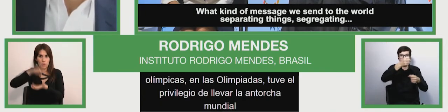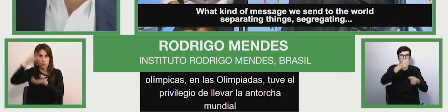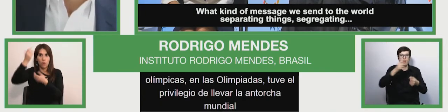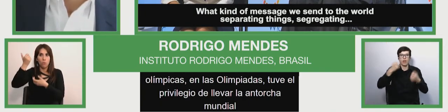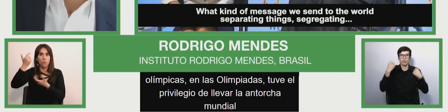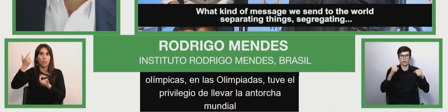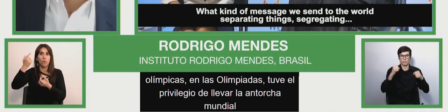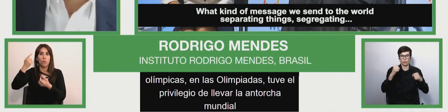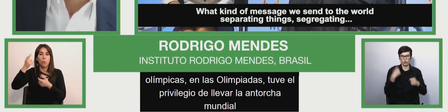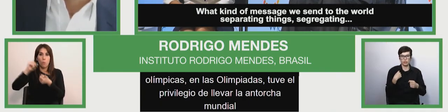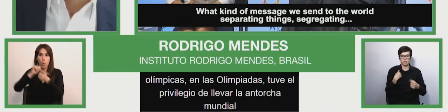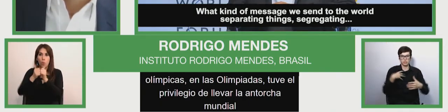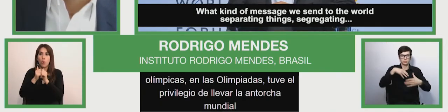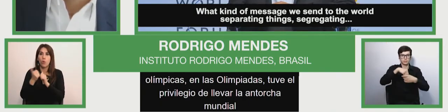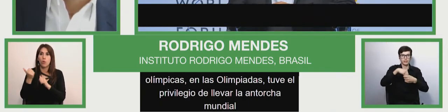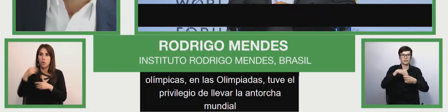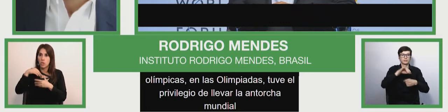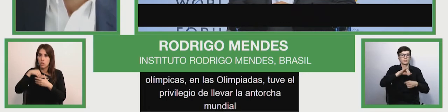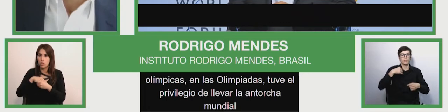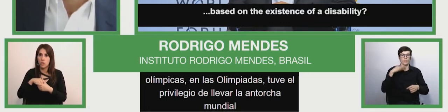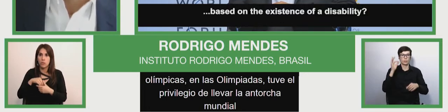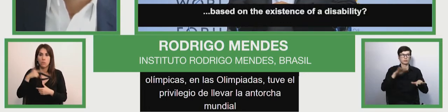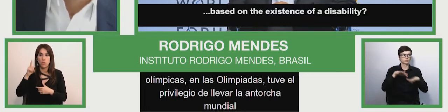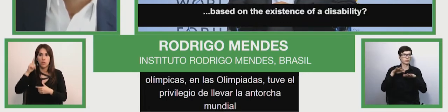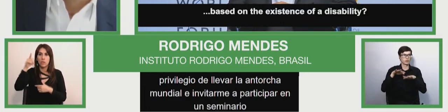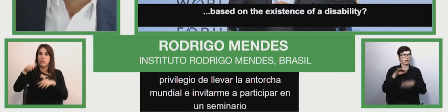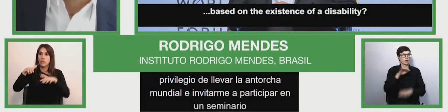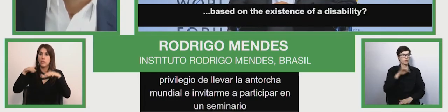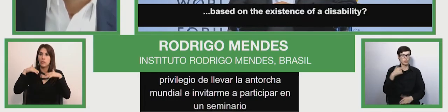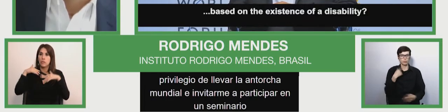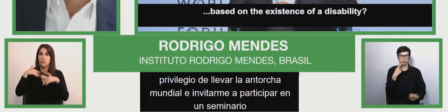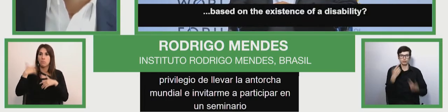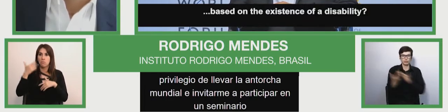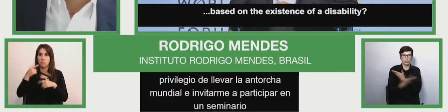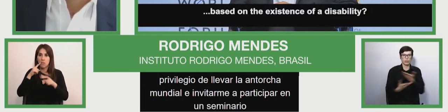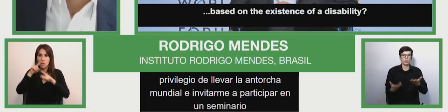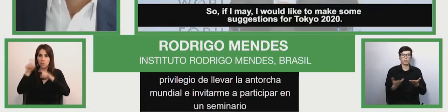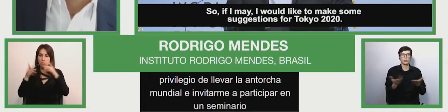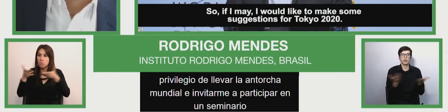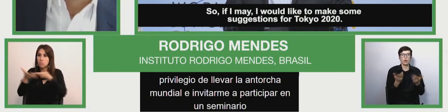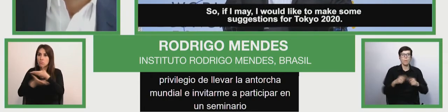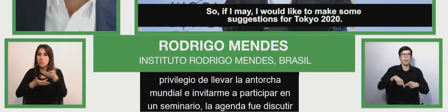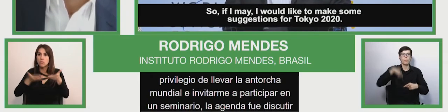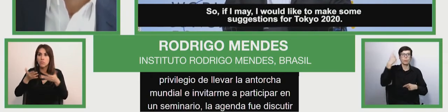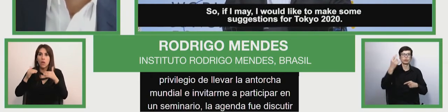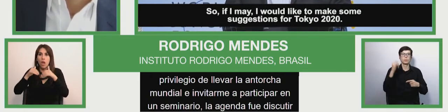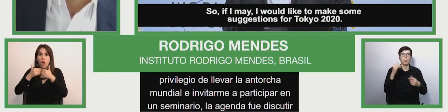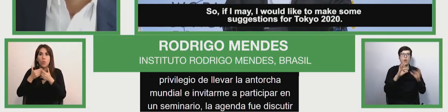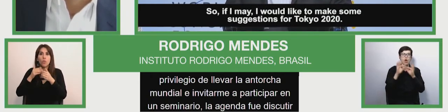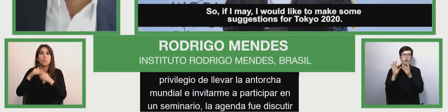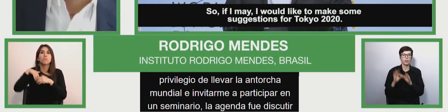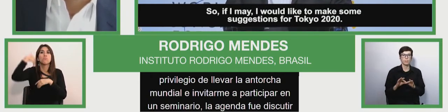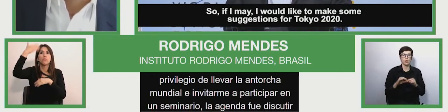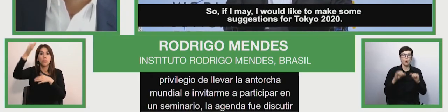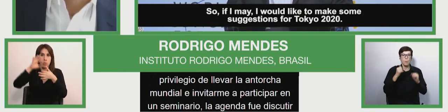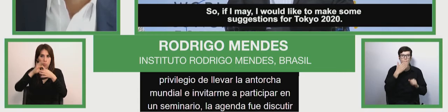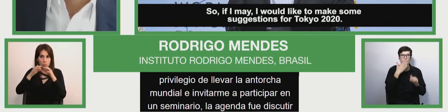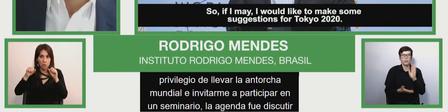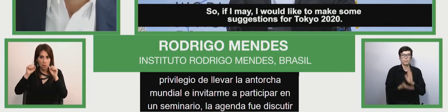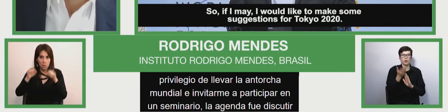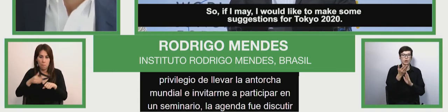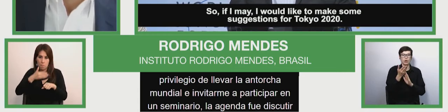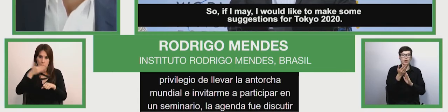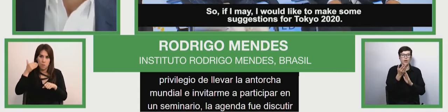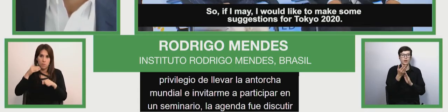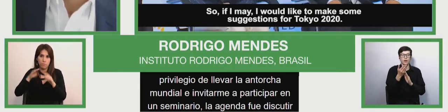y la agenda fue discutir como los próximos Juegos Olímpicos pudiesen mejorar su